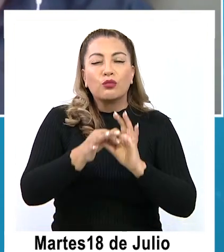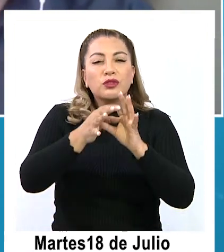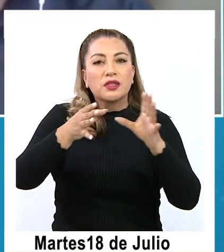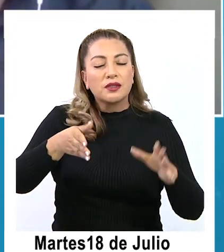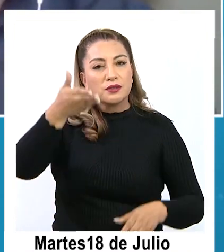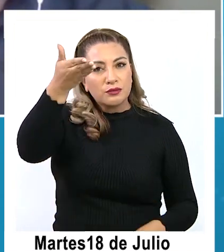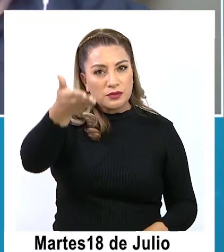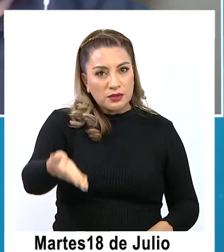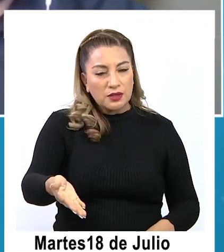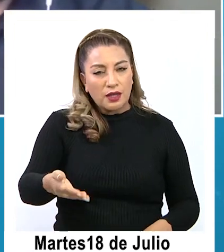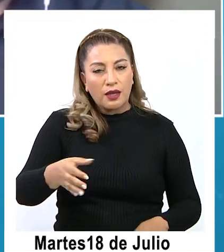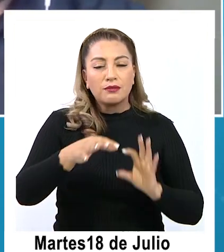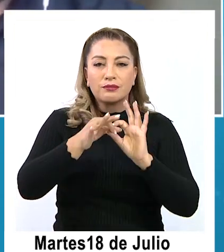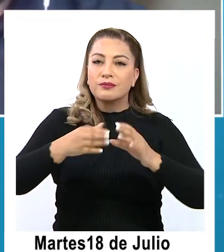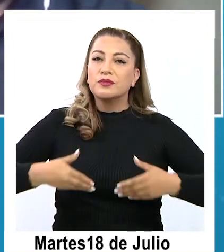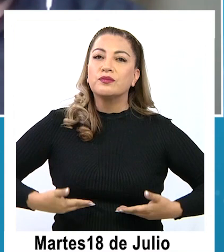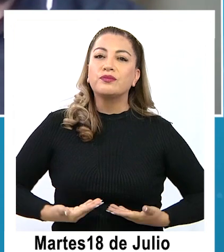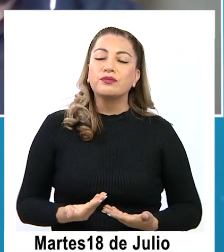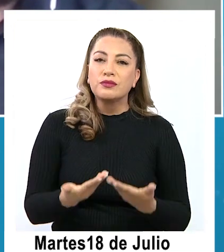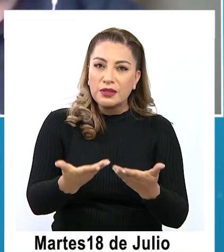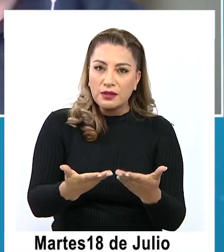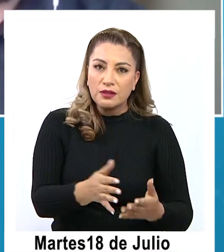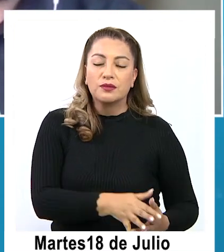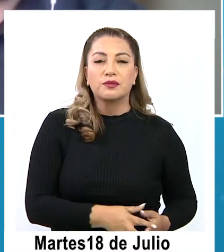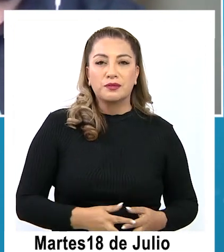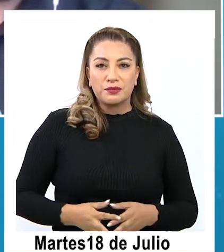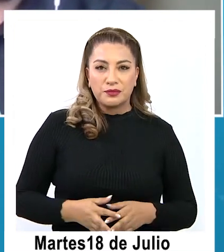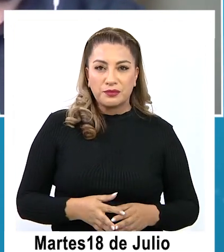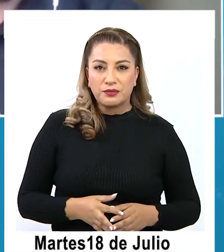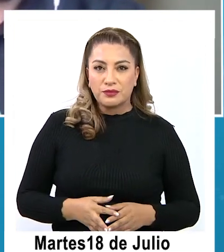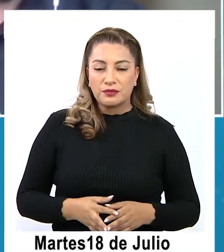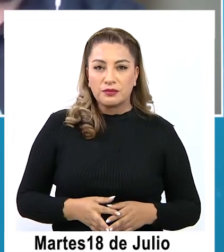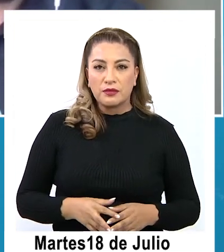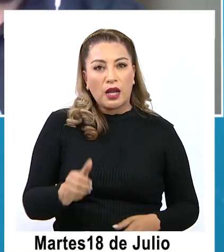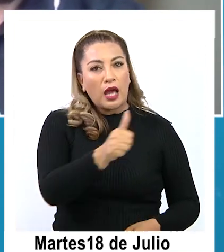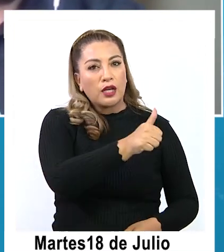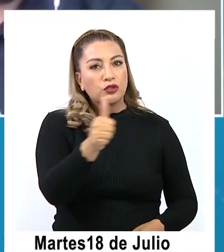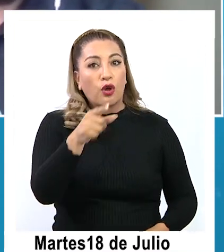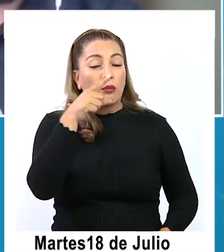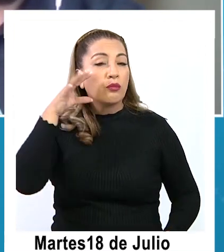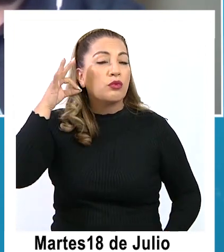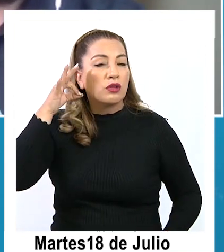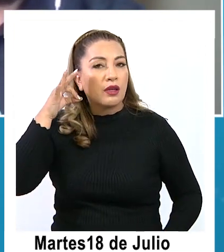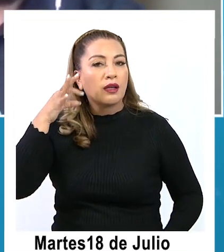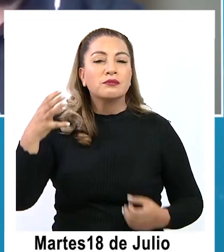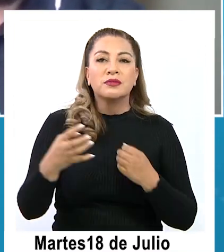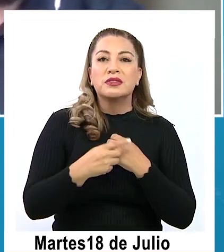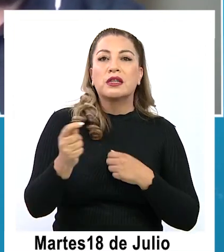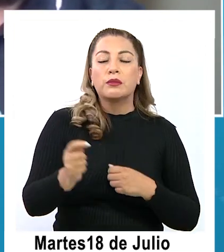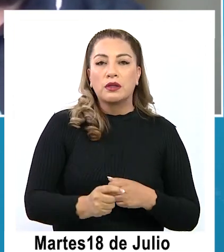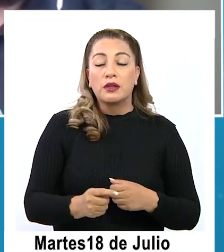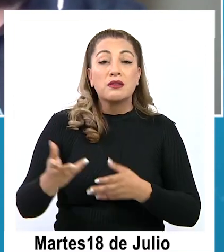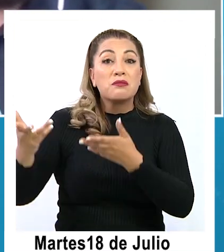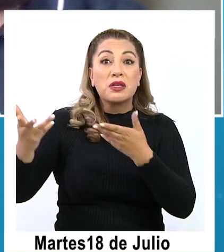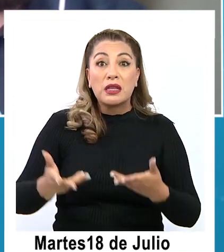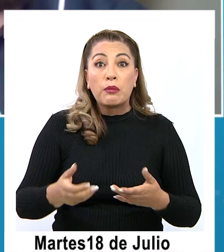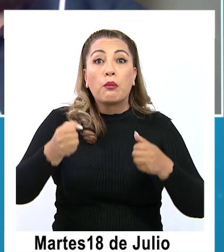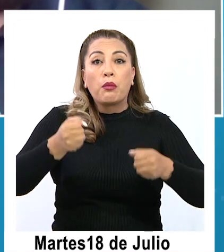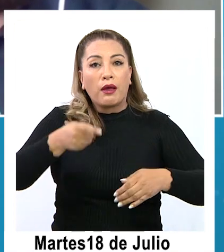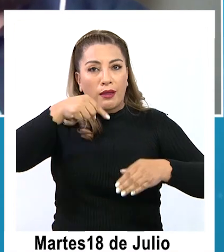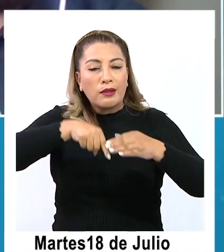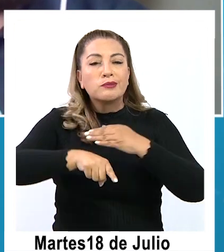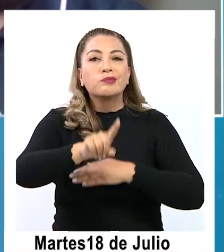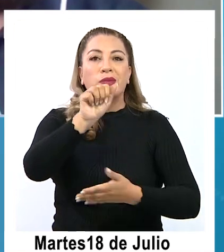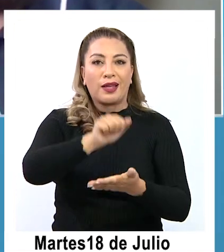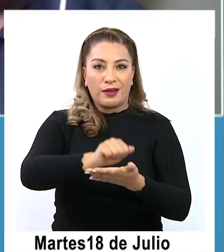Karim, muchas gracias por la invitación, muy agradecido y invitamos a todos los consumidores de la región de Tarapacá para que puedan ingresar